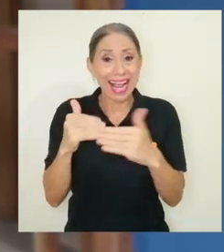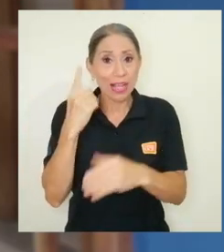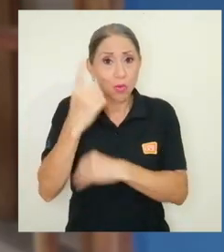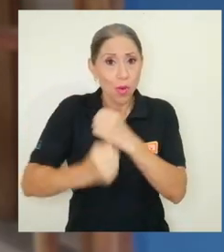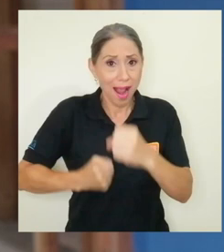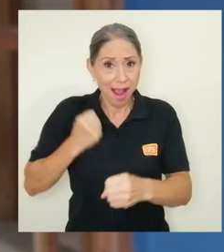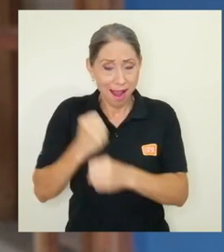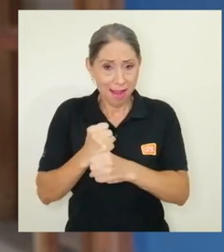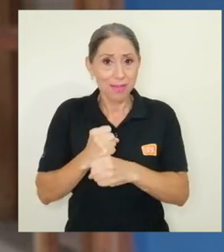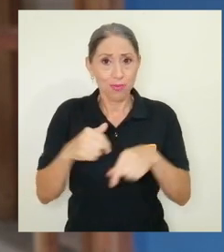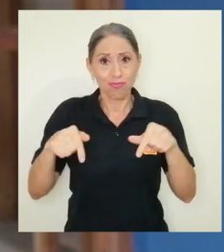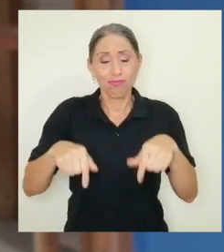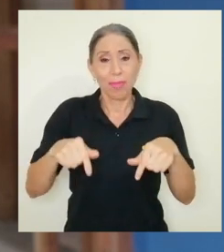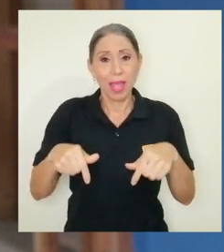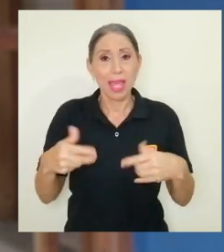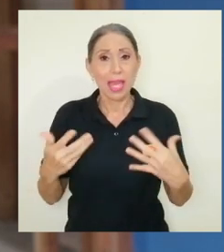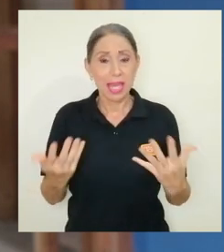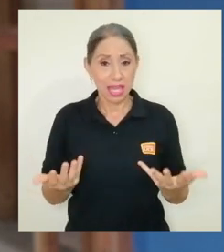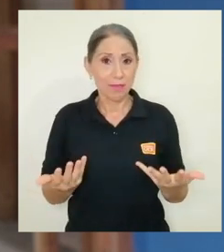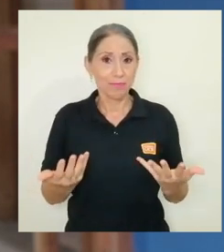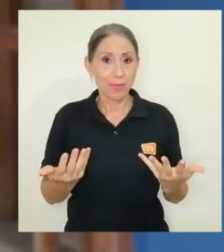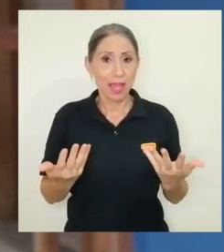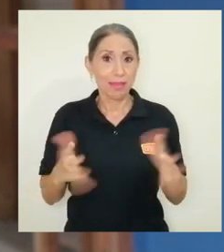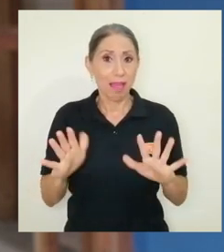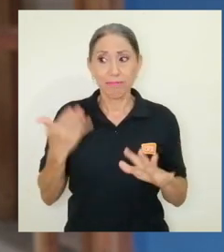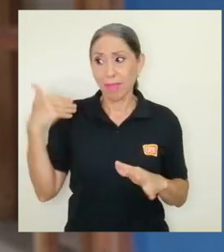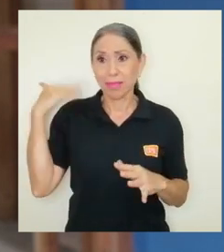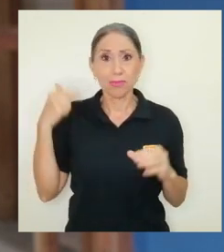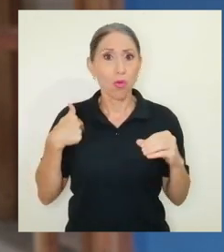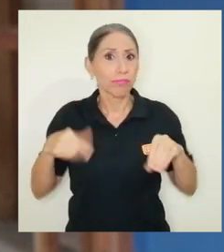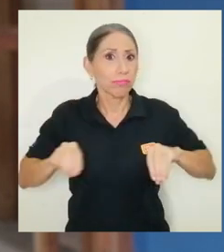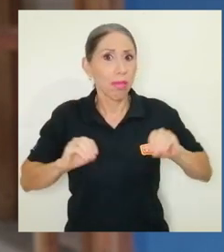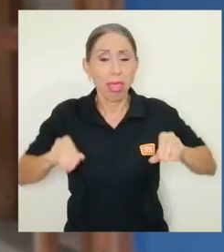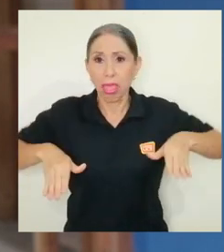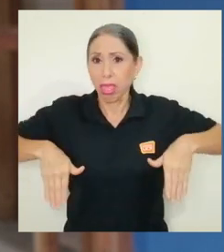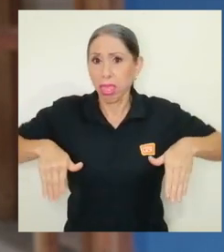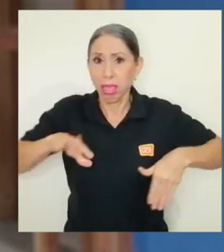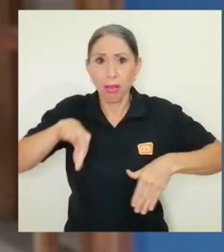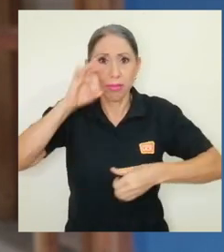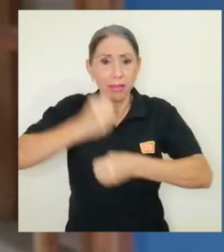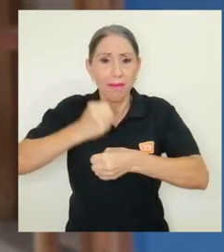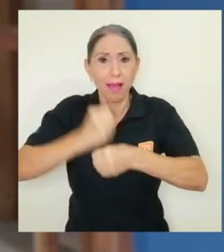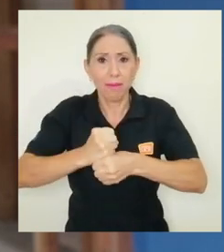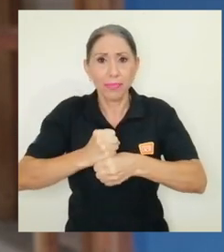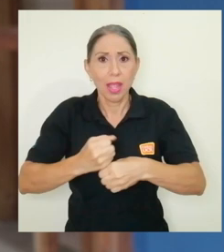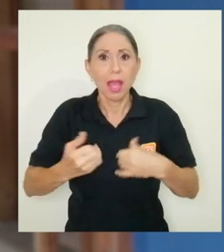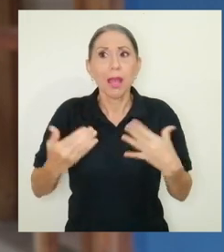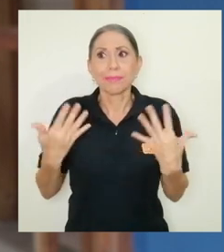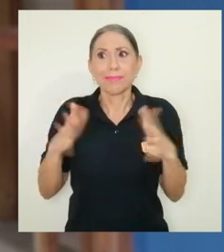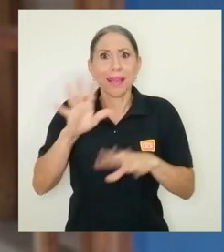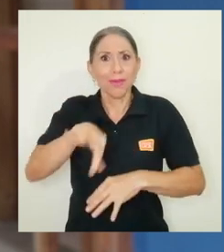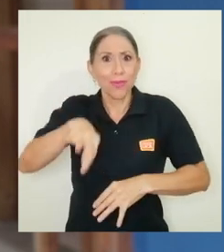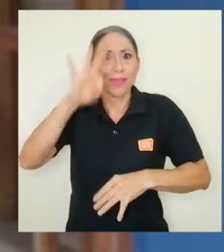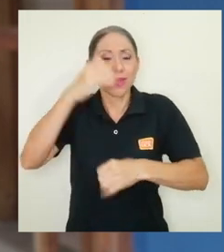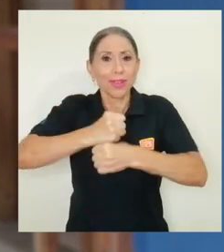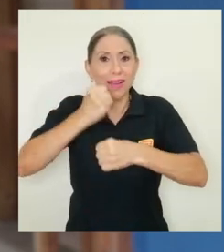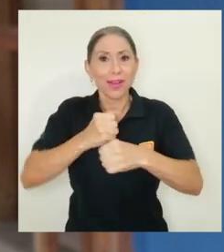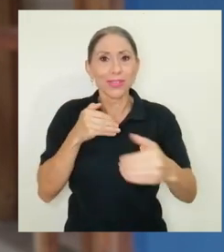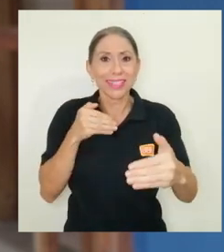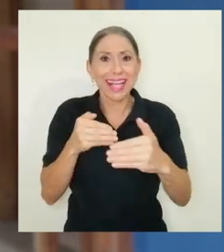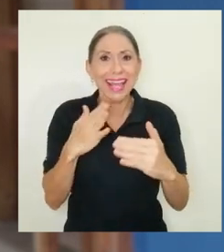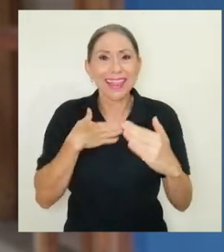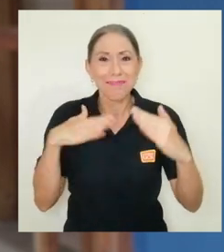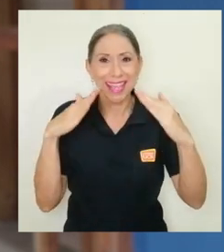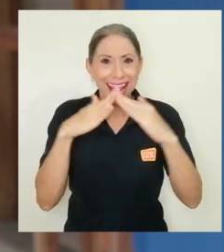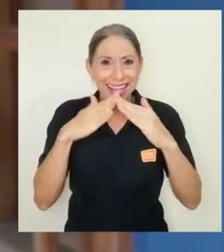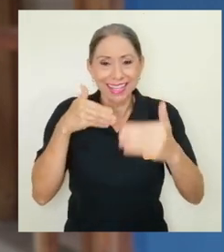para un año y este de hecho estaba sin trabajo del todo solo el hecho de conseguir un trabajo tan cerca de mi